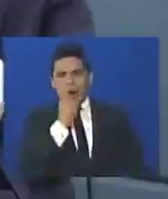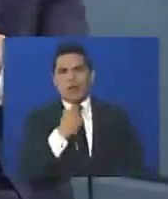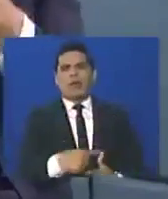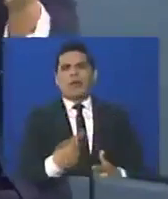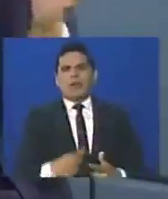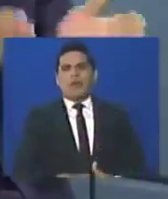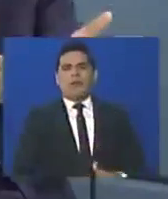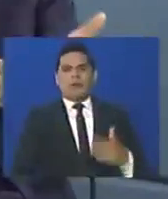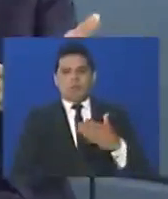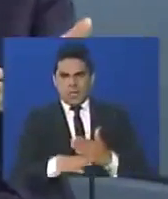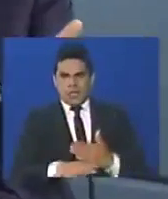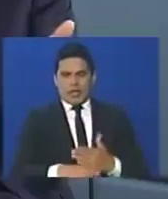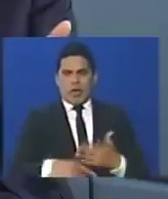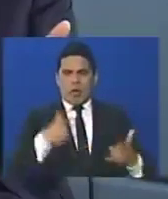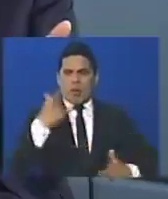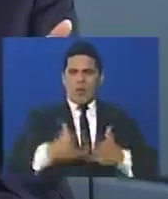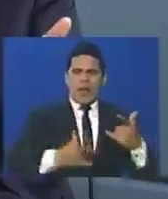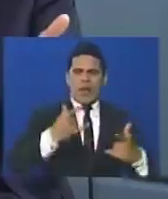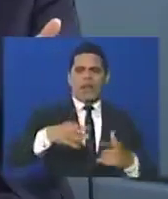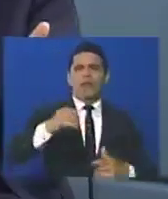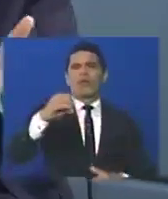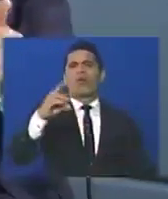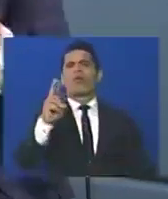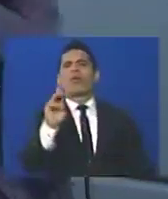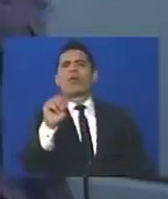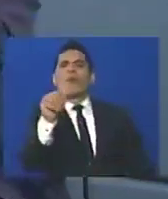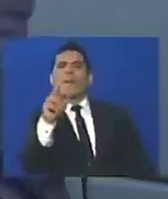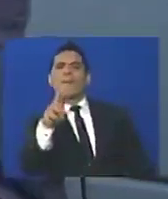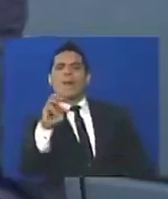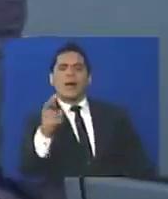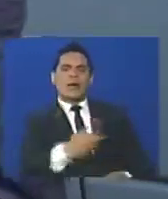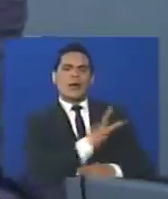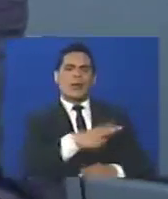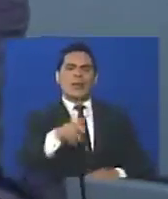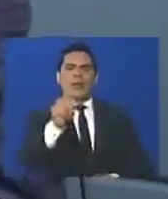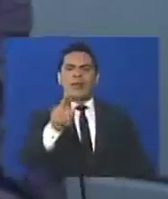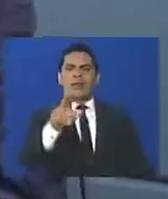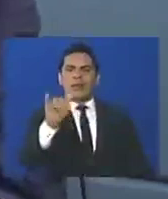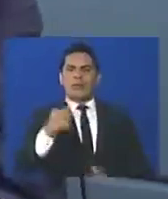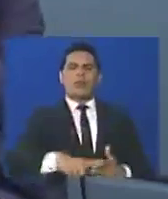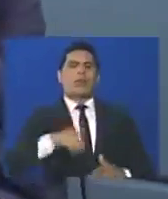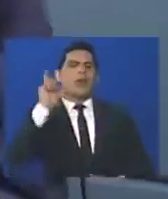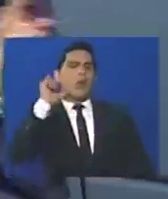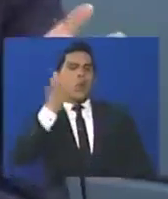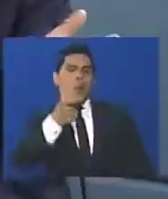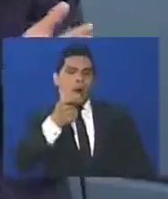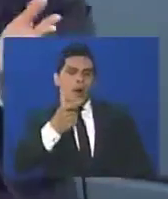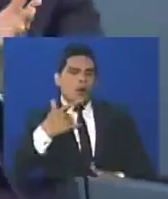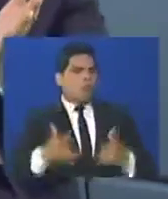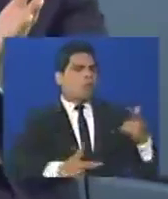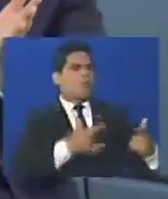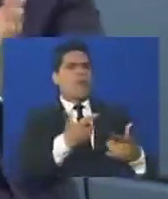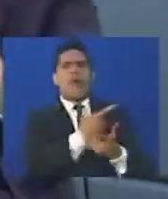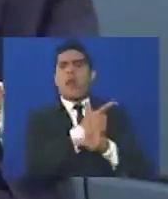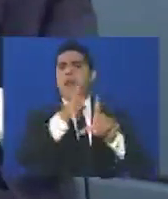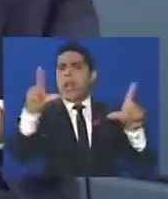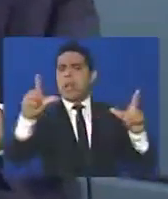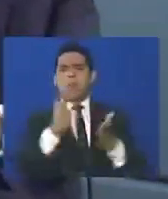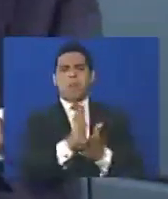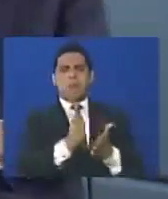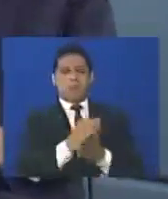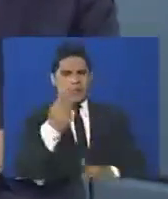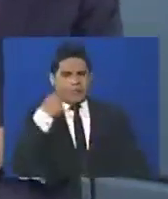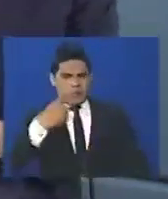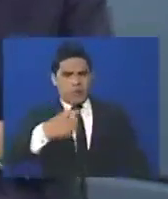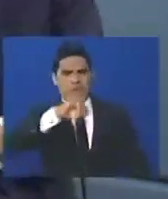entonces mientras los orejones en Okumare del Tui, y mientras el malandraje en el sombrero en el estado huárico anda por la libre, bueno chicos,